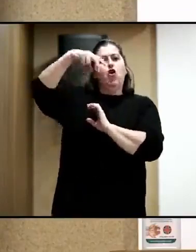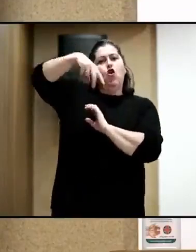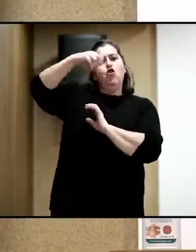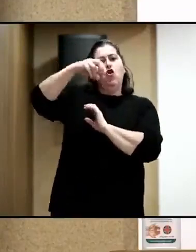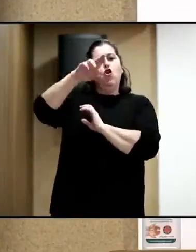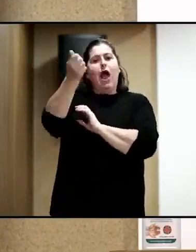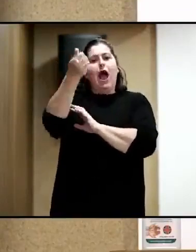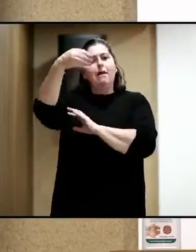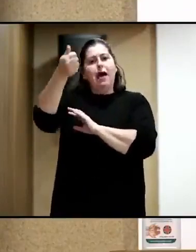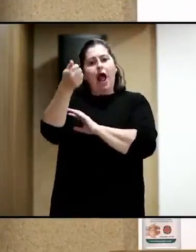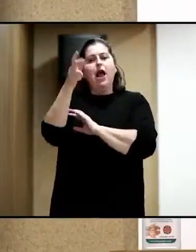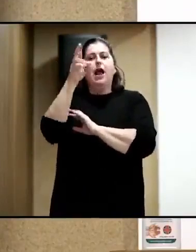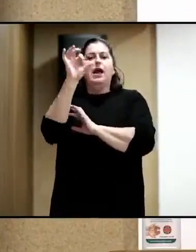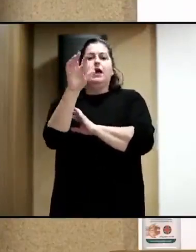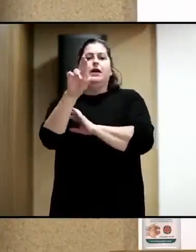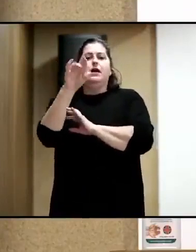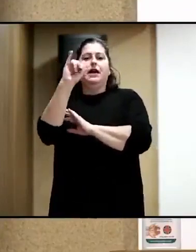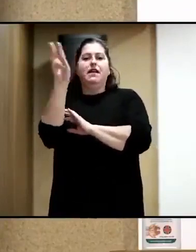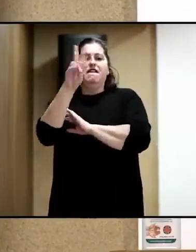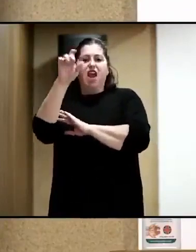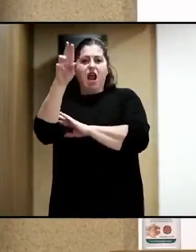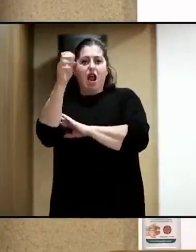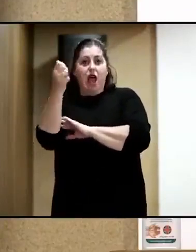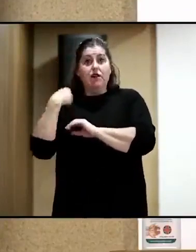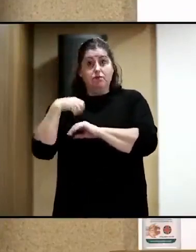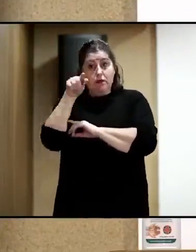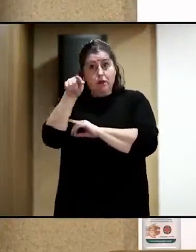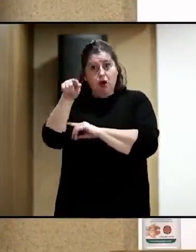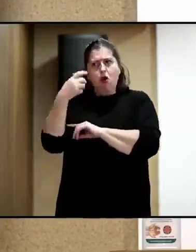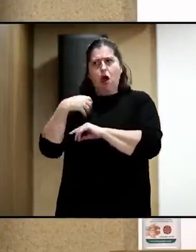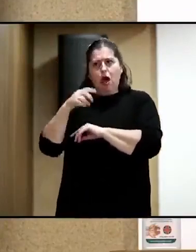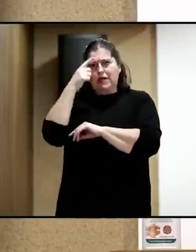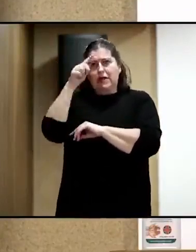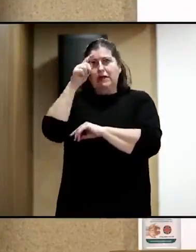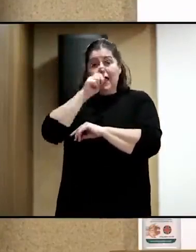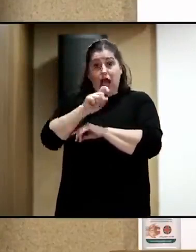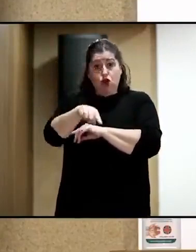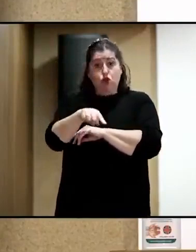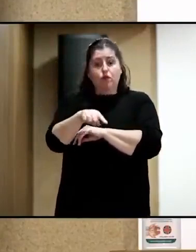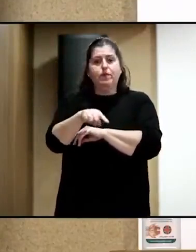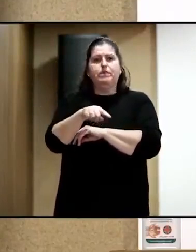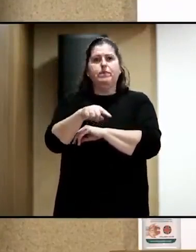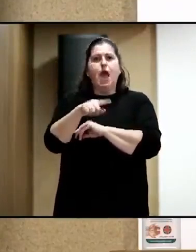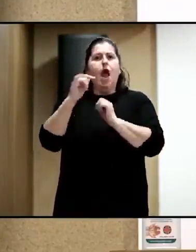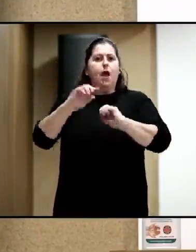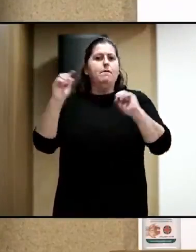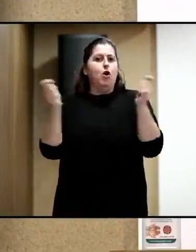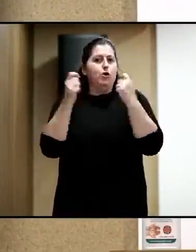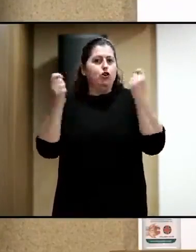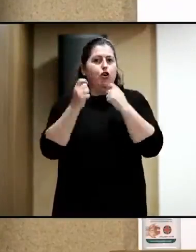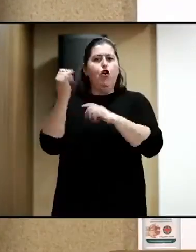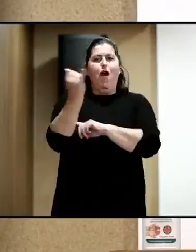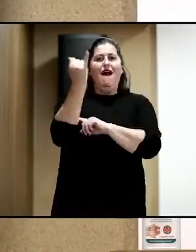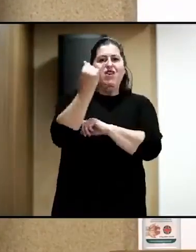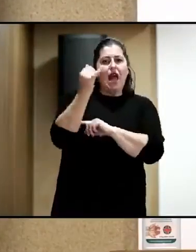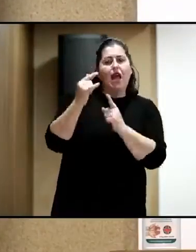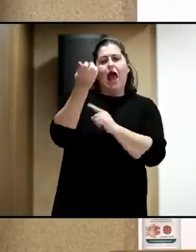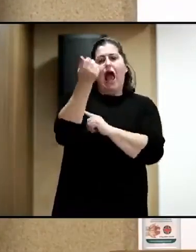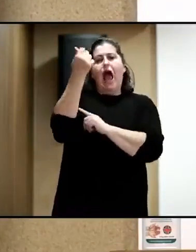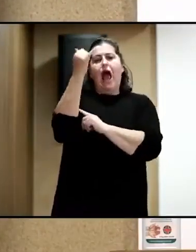Ya sabéis que este año, a través de sus promotores, Javier Ajenjo,